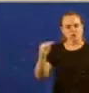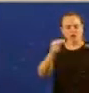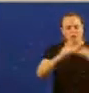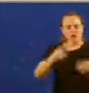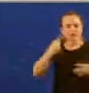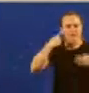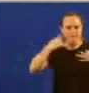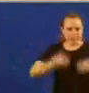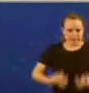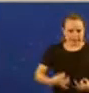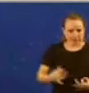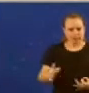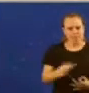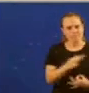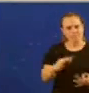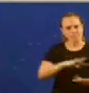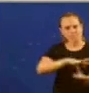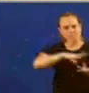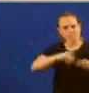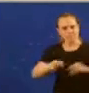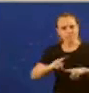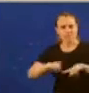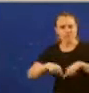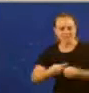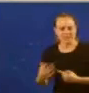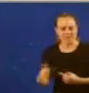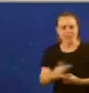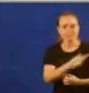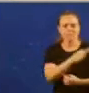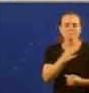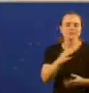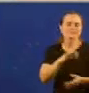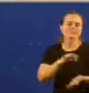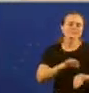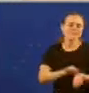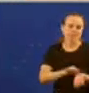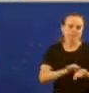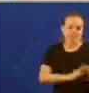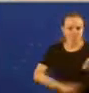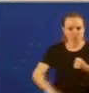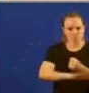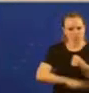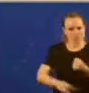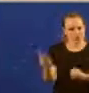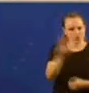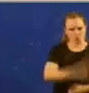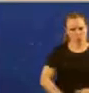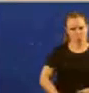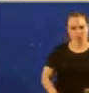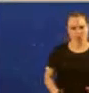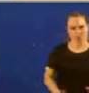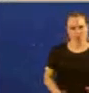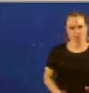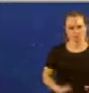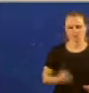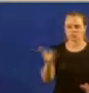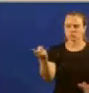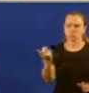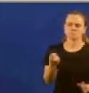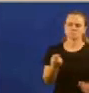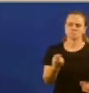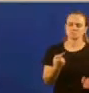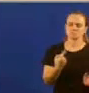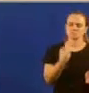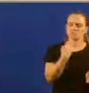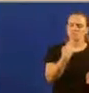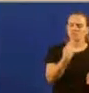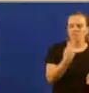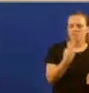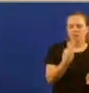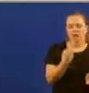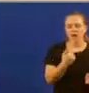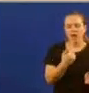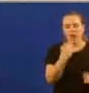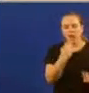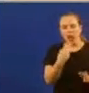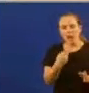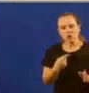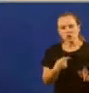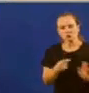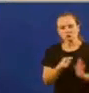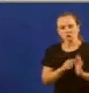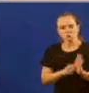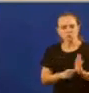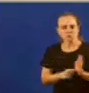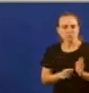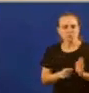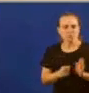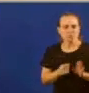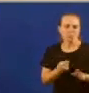conciliación e o reforzamento dos servicios básicos. E nos promete agora con algúnas iniciativas de escaso alcance que van a